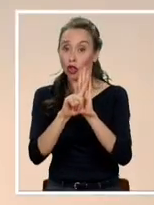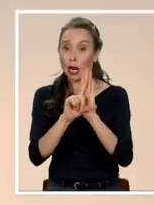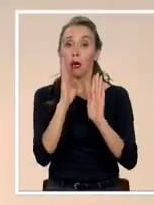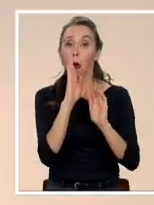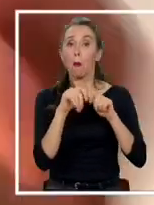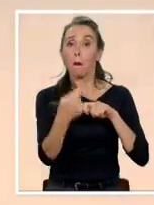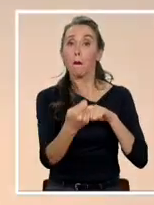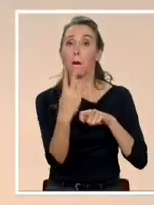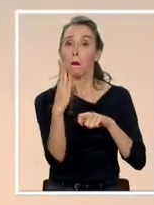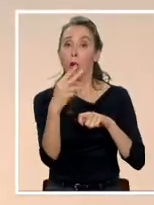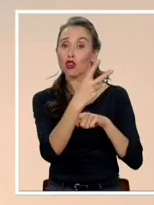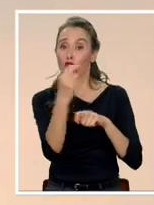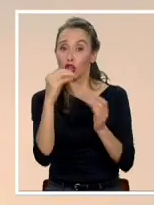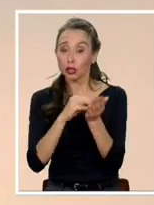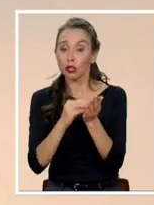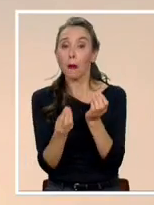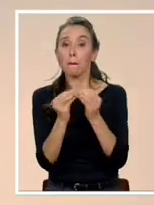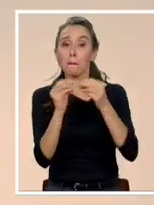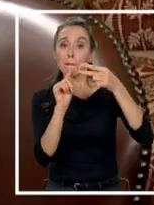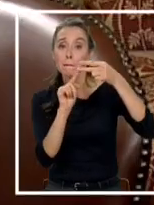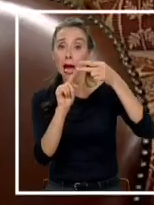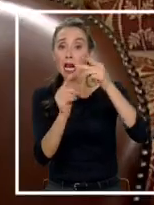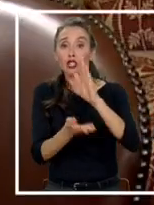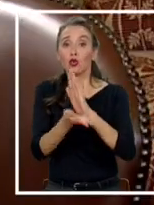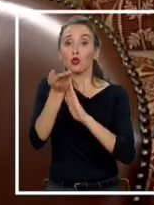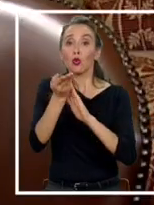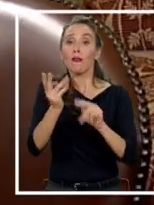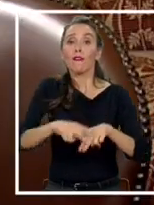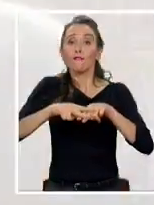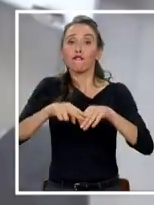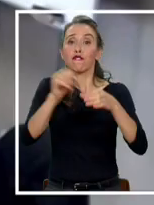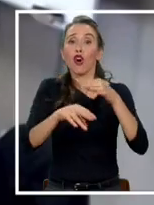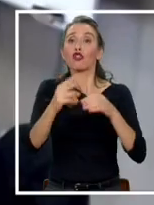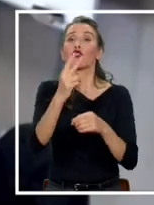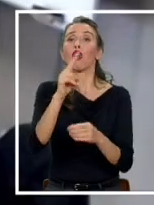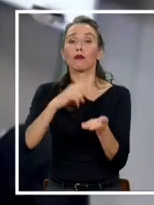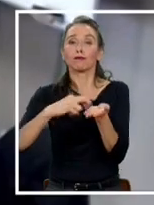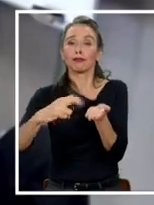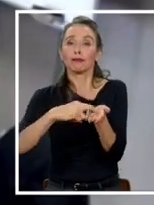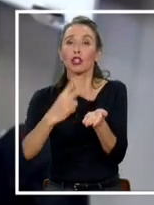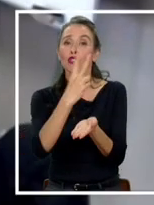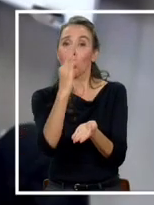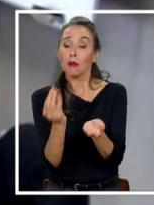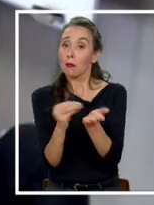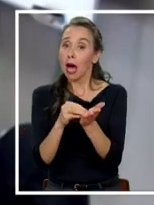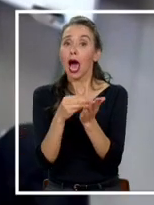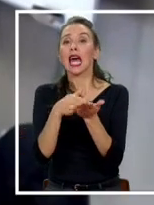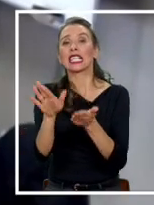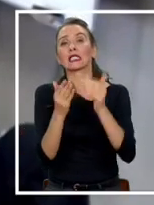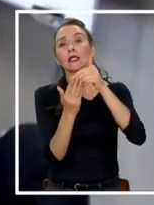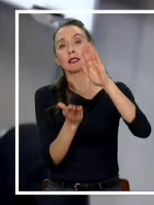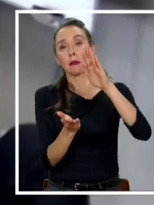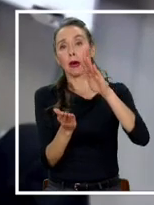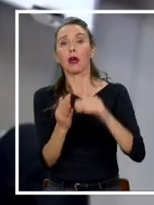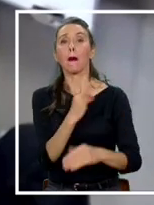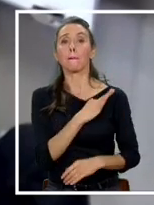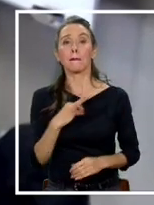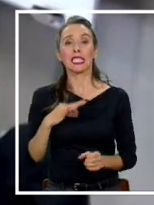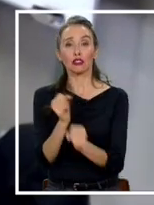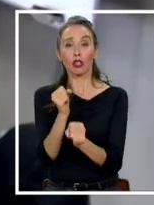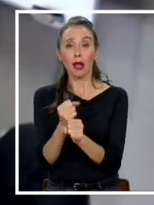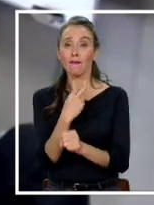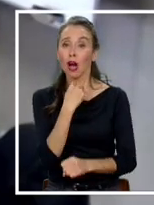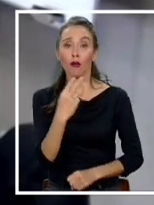pero el gobierno insistió en que la tramitación continuará con ambas propuestas. Lo que sí estamos haciendo es empezar a